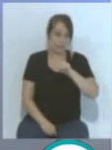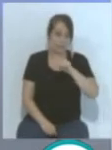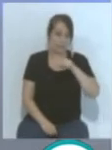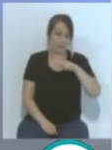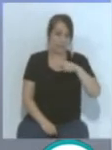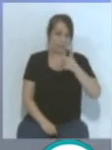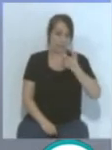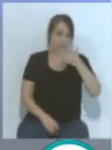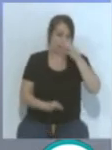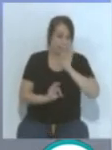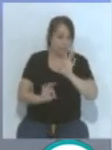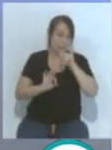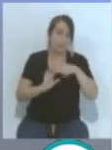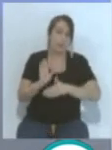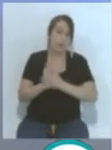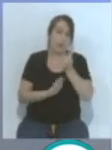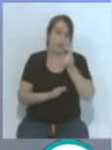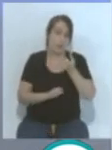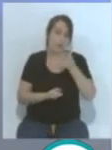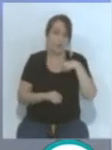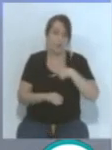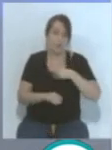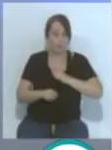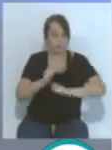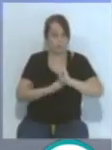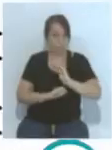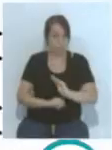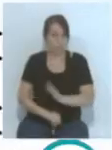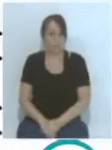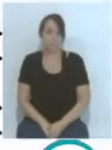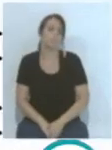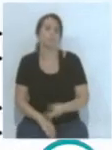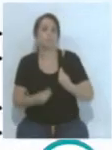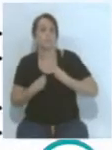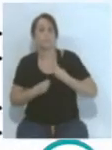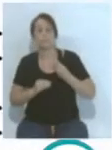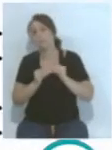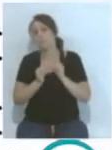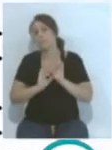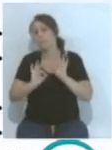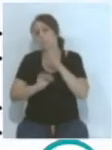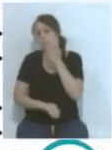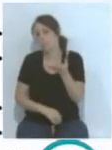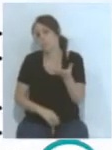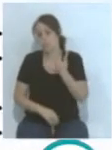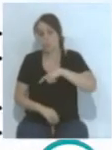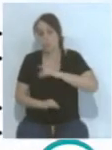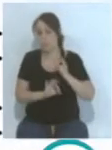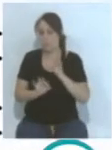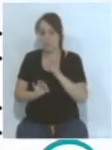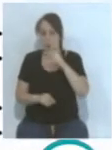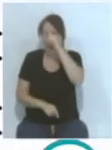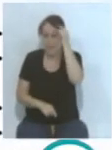federación de peña tuya. Se vivió de una manera muy especial, sobre todo que no estábamos ni preparados ni